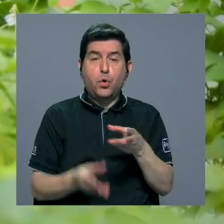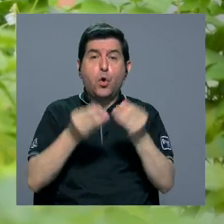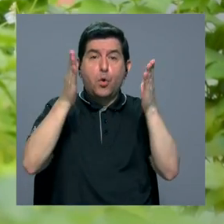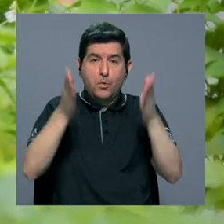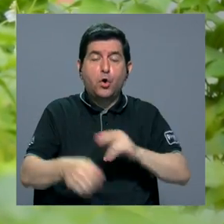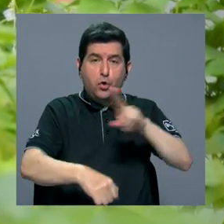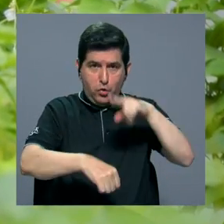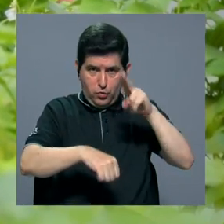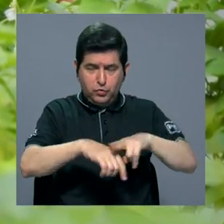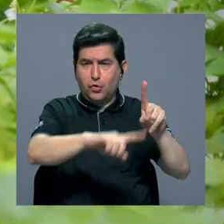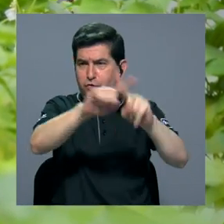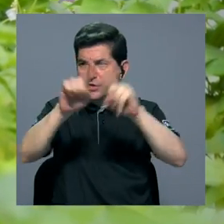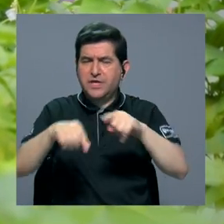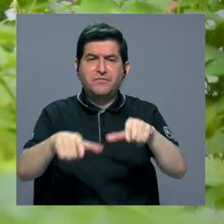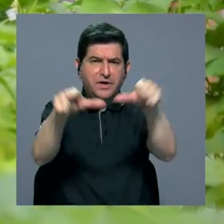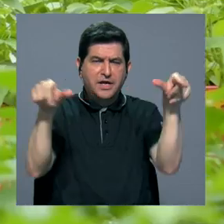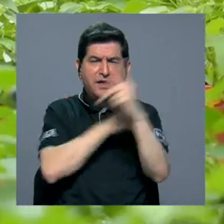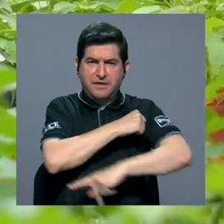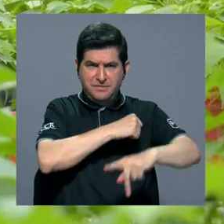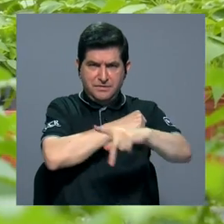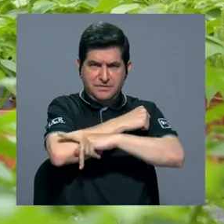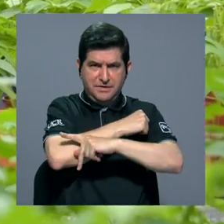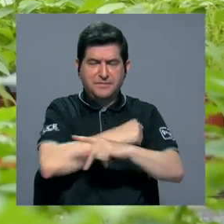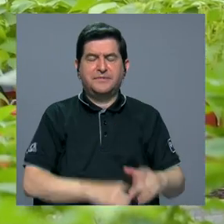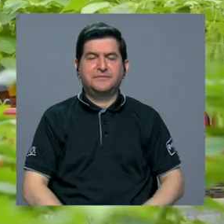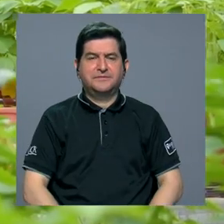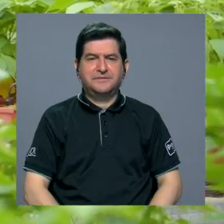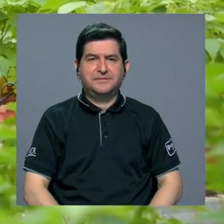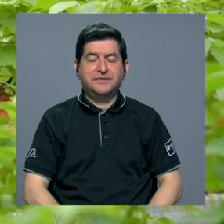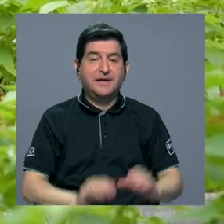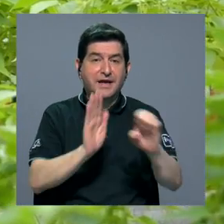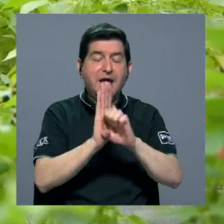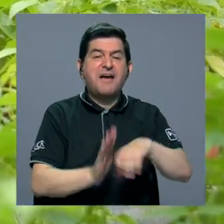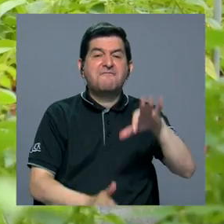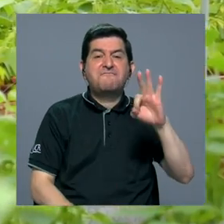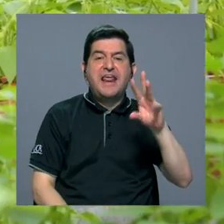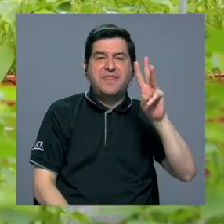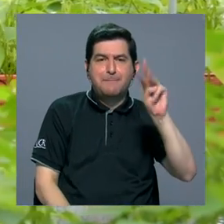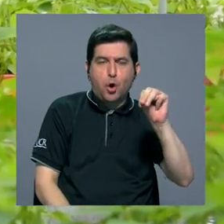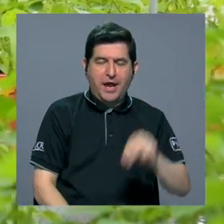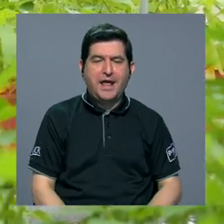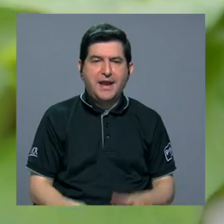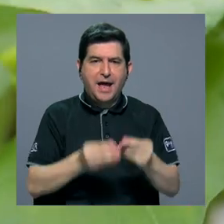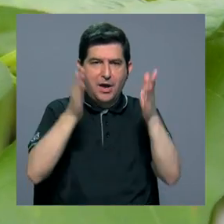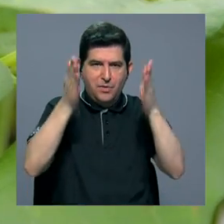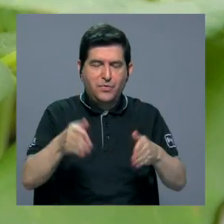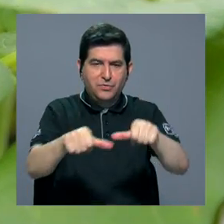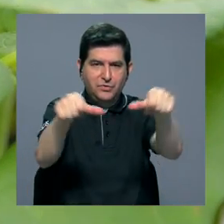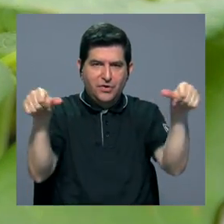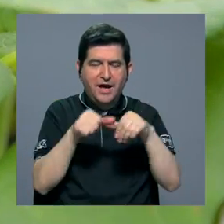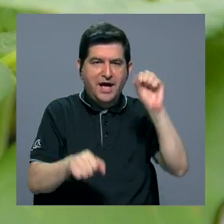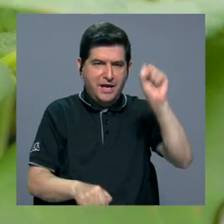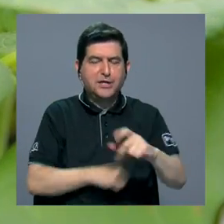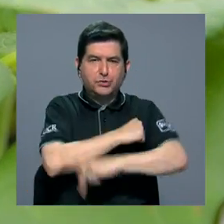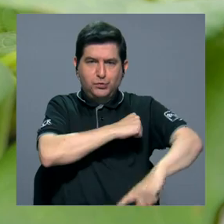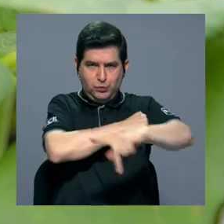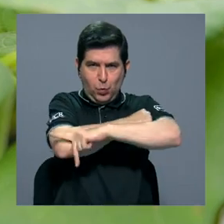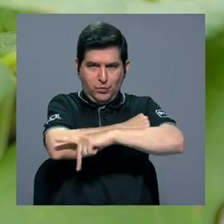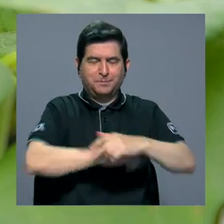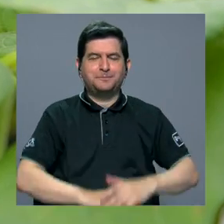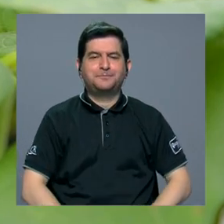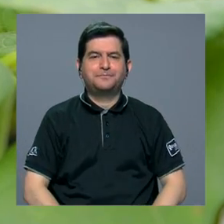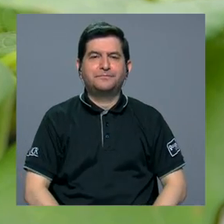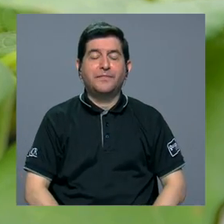productores nacionales de diferentes regiones de Costa Rica, como a don Freddy Morera, productor de la zona sur de nuestro país.